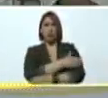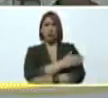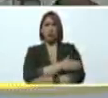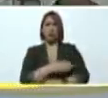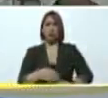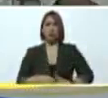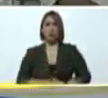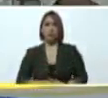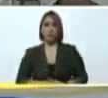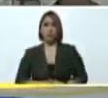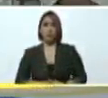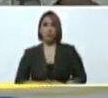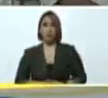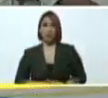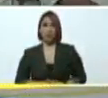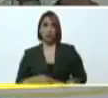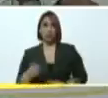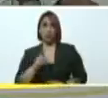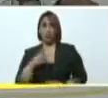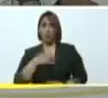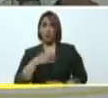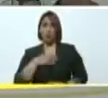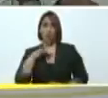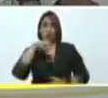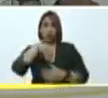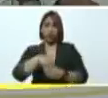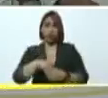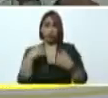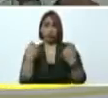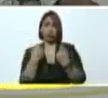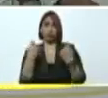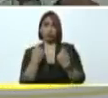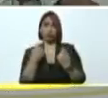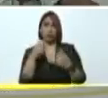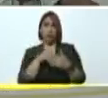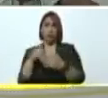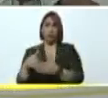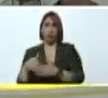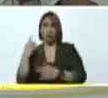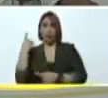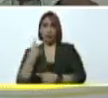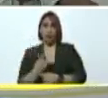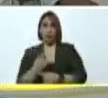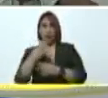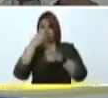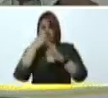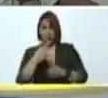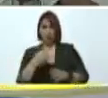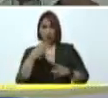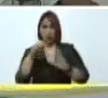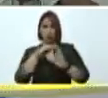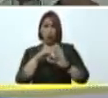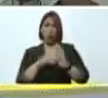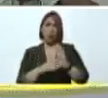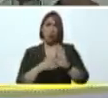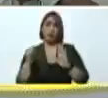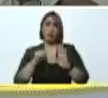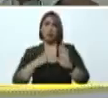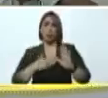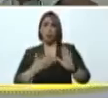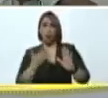no puedo meterme en asuntos de campaña electoral porque debo respetar las normas pero yo si les puedo decir